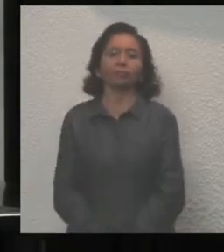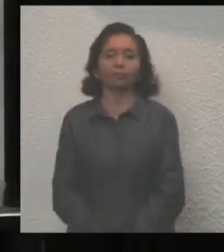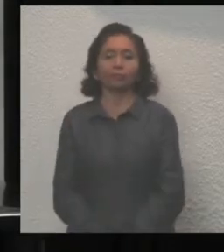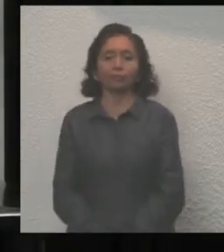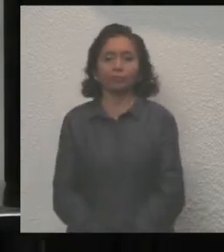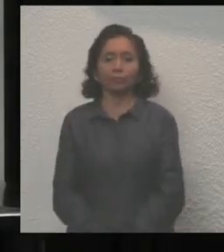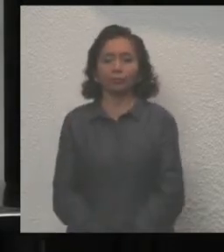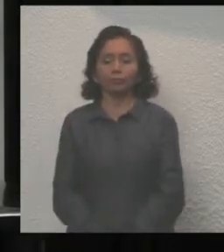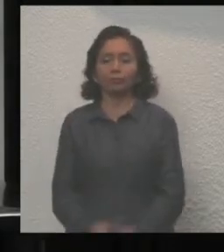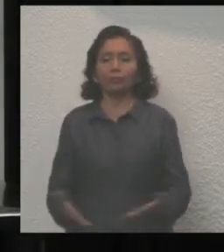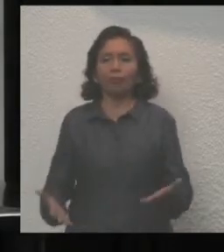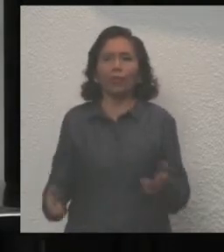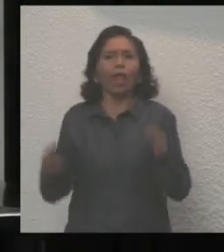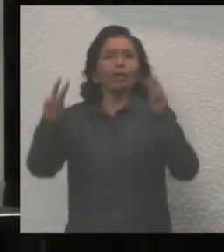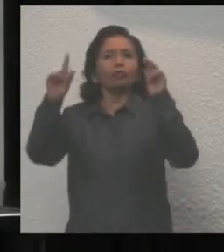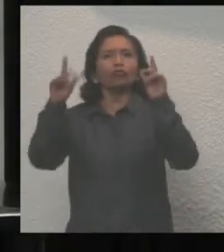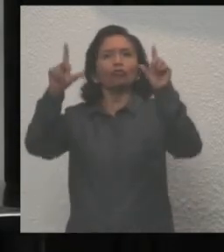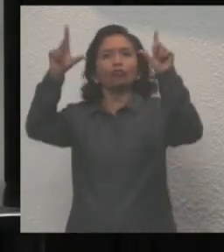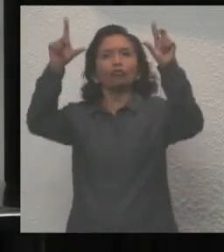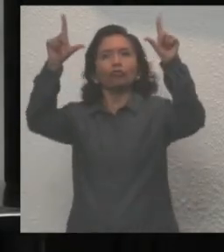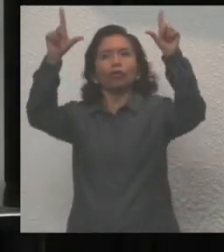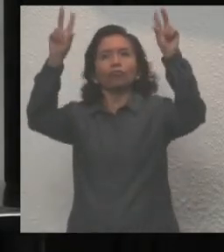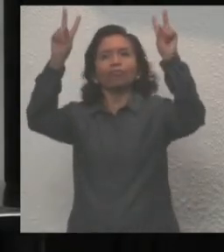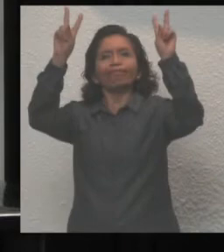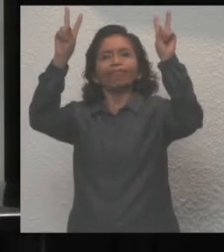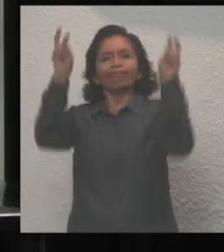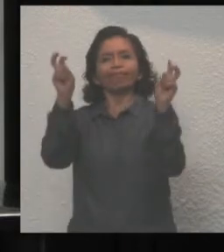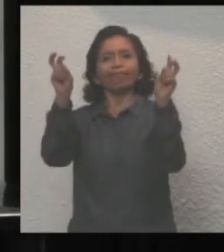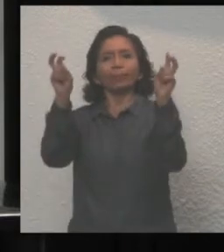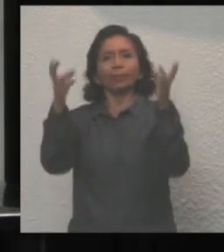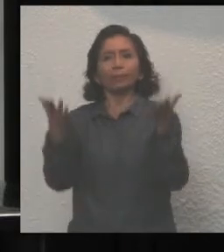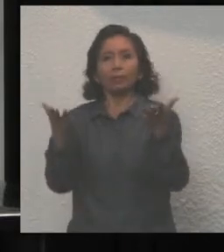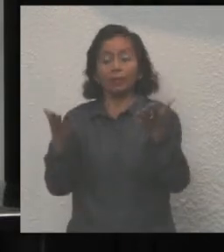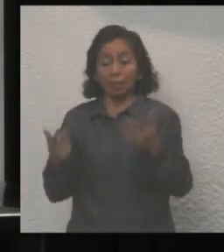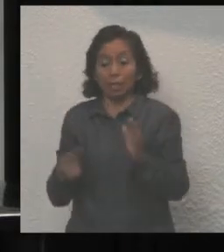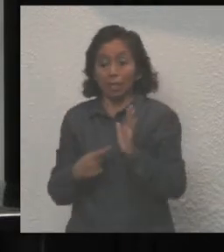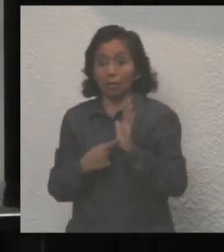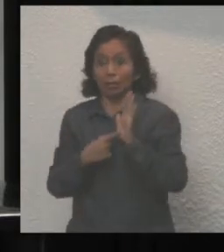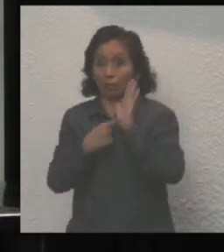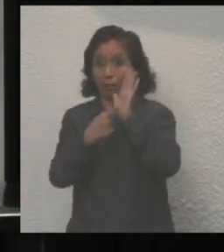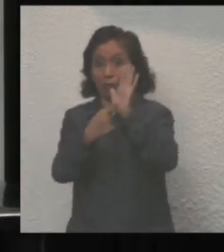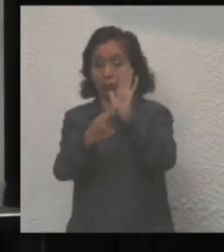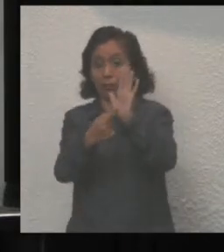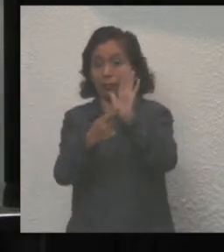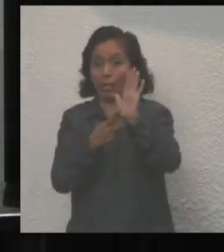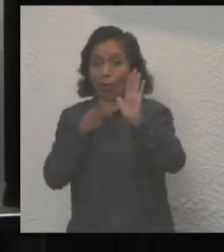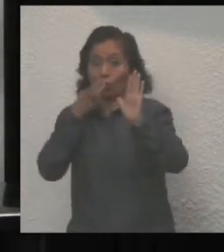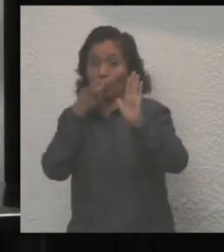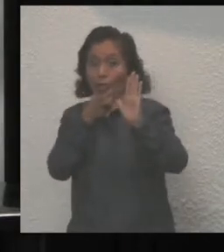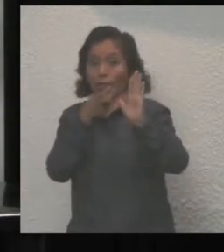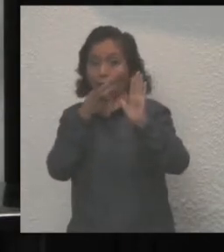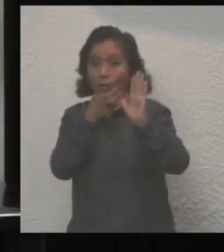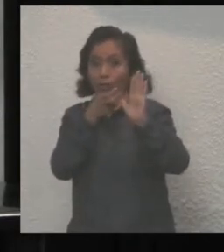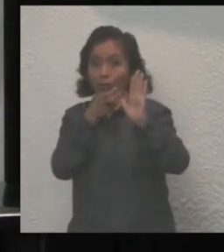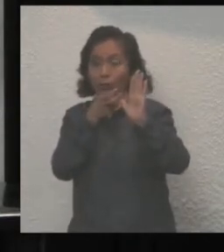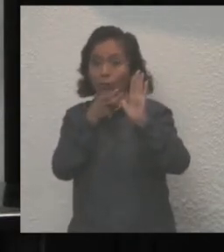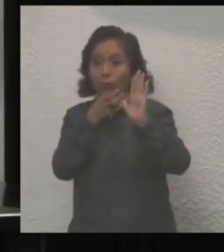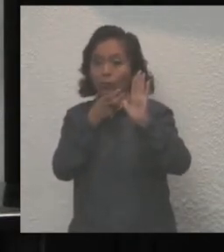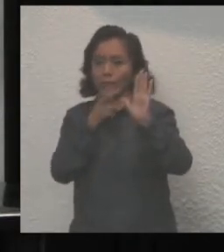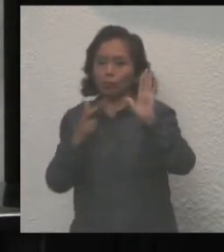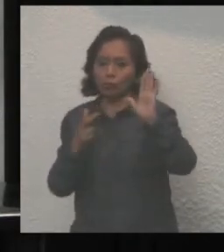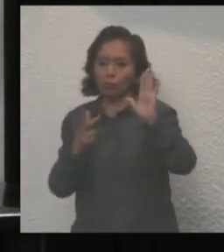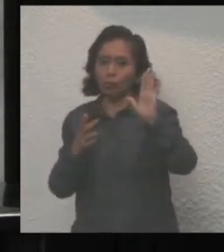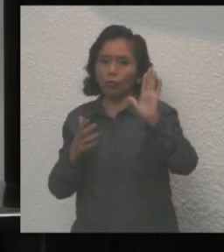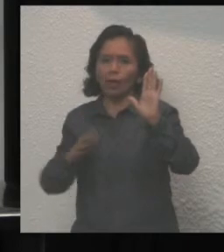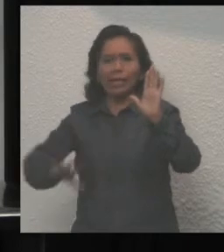Hay una frase muy bonita que dice Los resultados que consigues serán directamente proporcionales